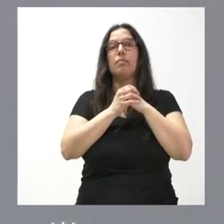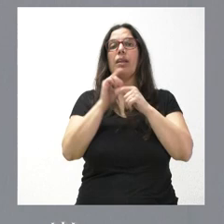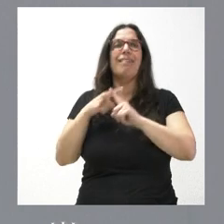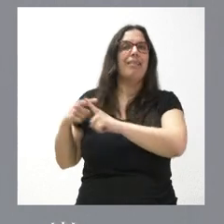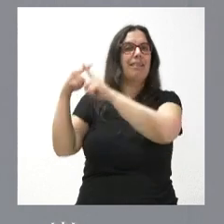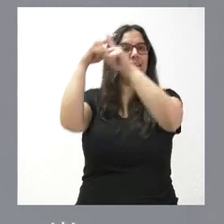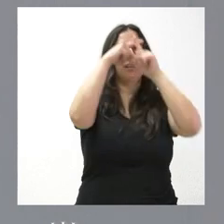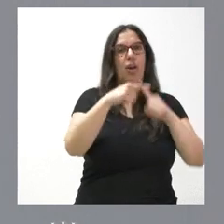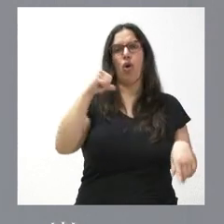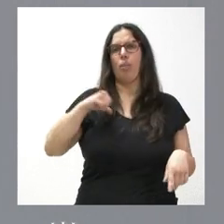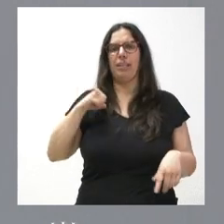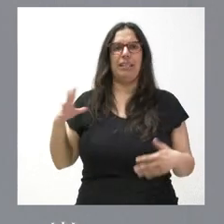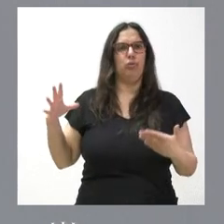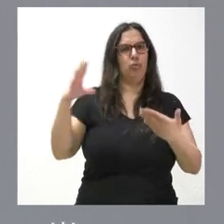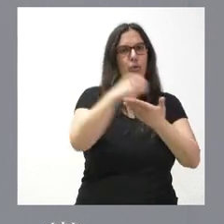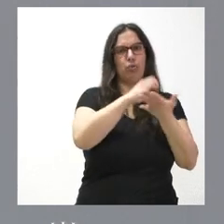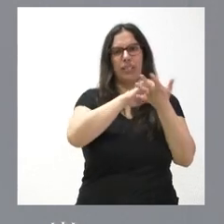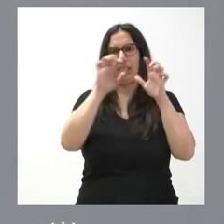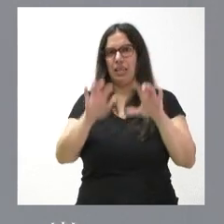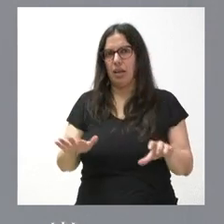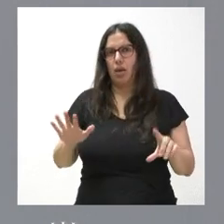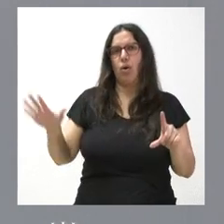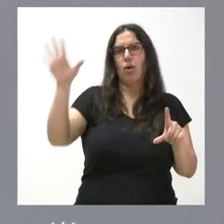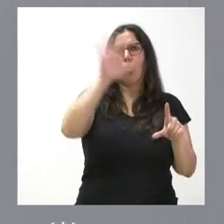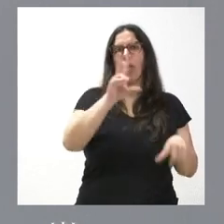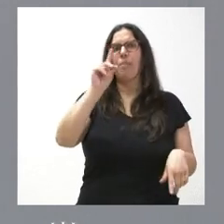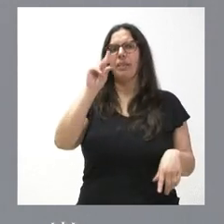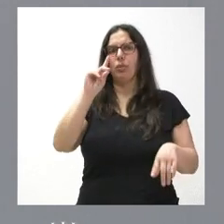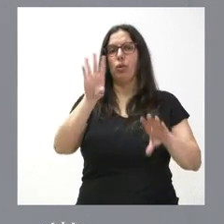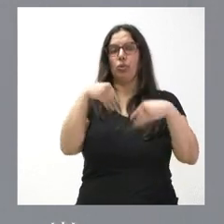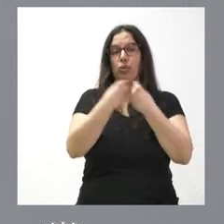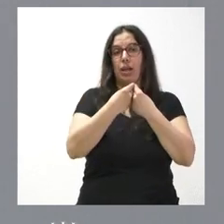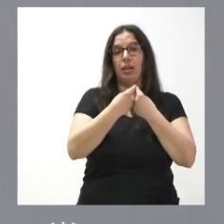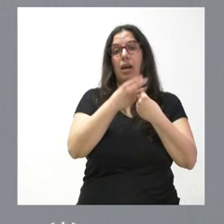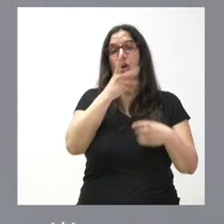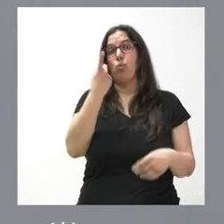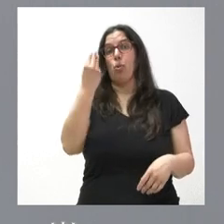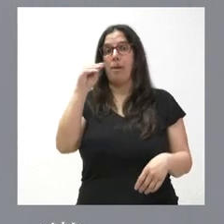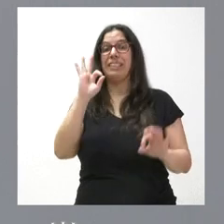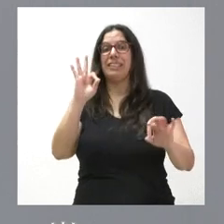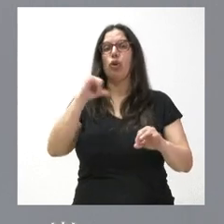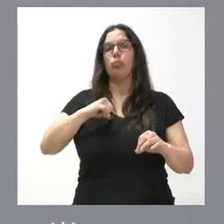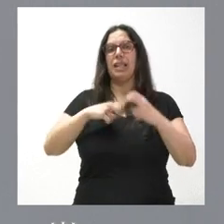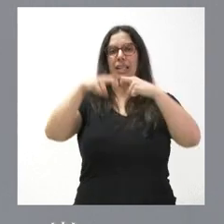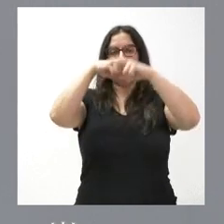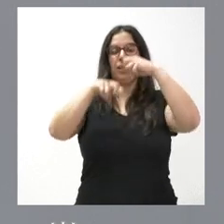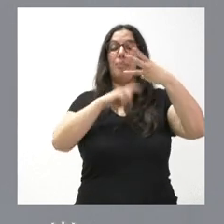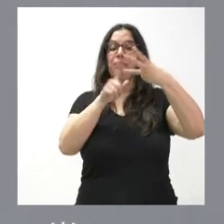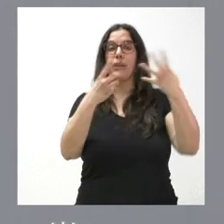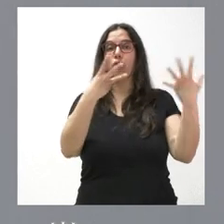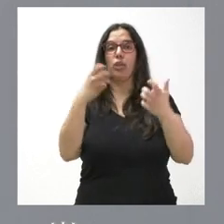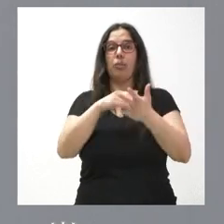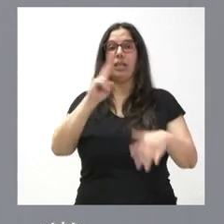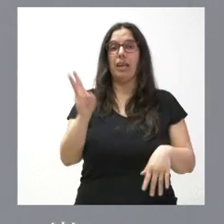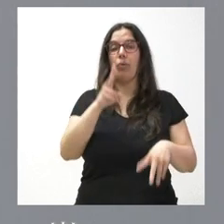todos los complejos asistenciales de Castilla y León. 21 equipos que se ponen en marcha en el Hospital Río Ortega. 800.000 euros en